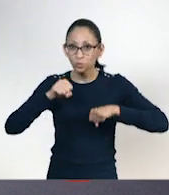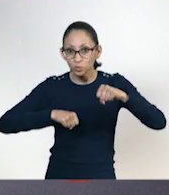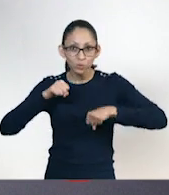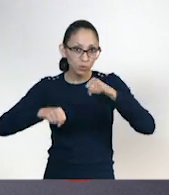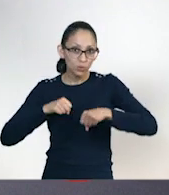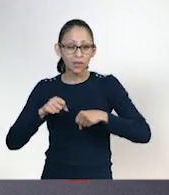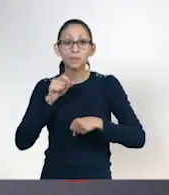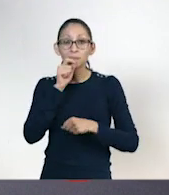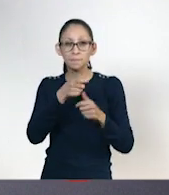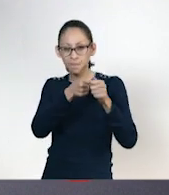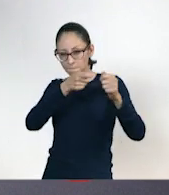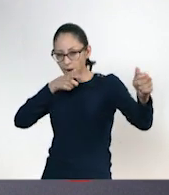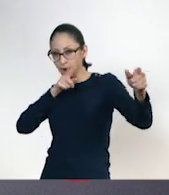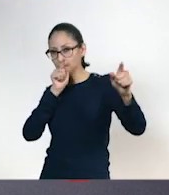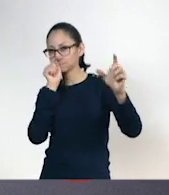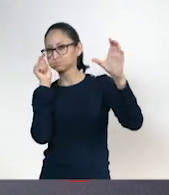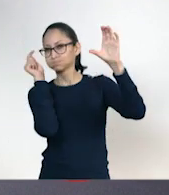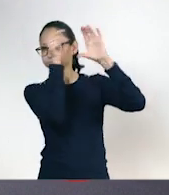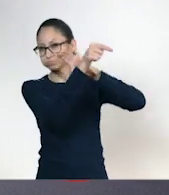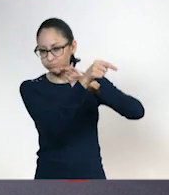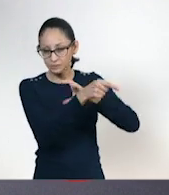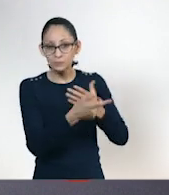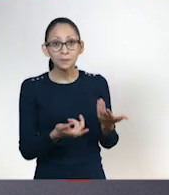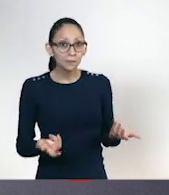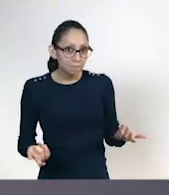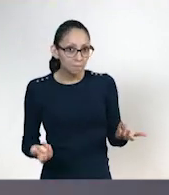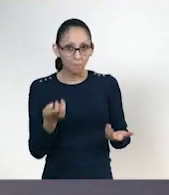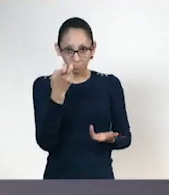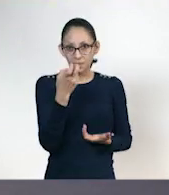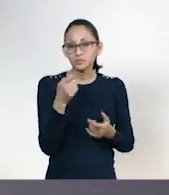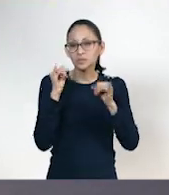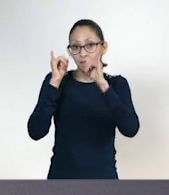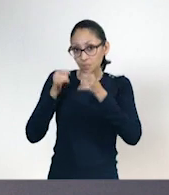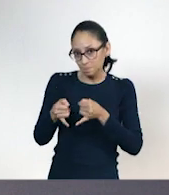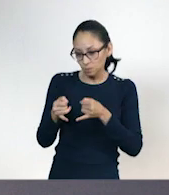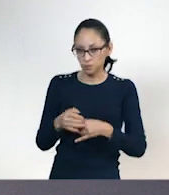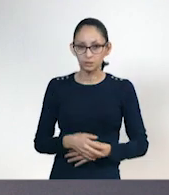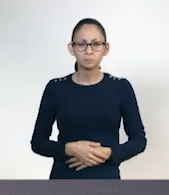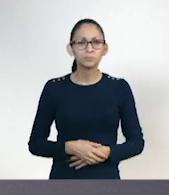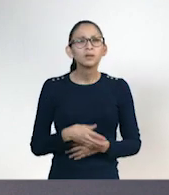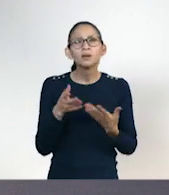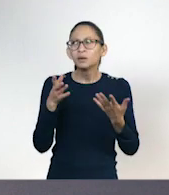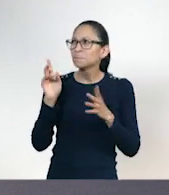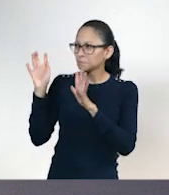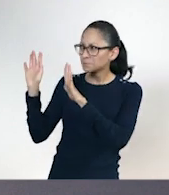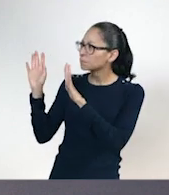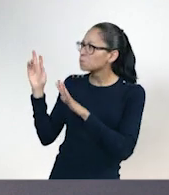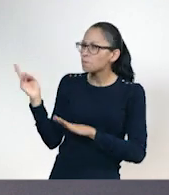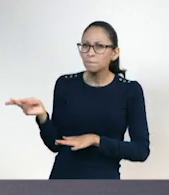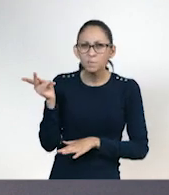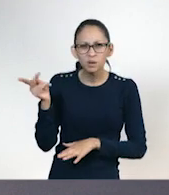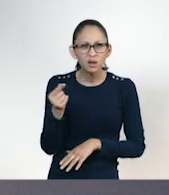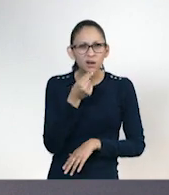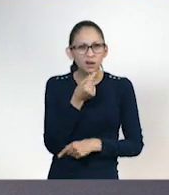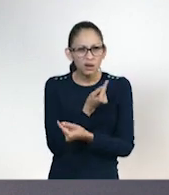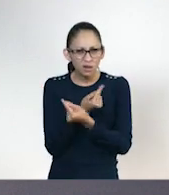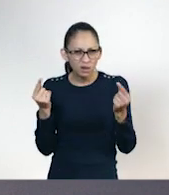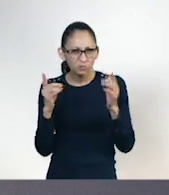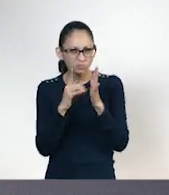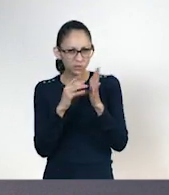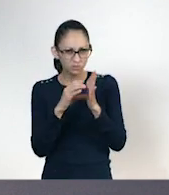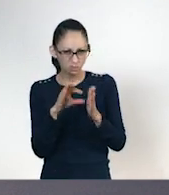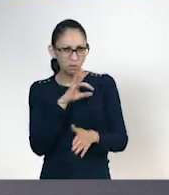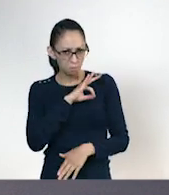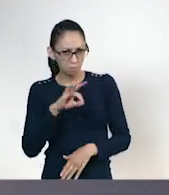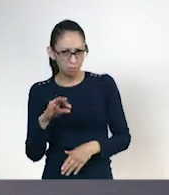con arco. ¡Claro! Oiga, y una pregunta. ¿Y los niños y las niñas con discapacidad también pueden